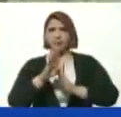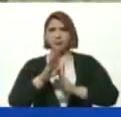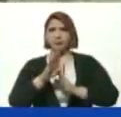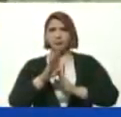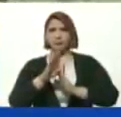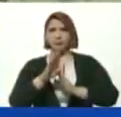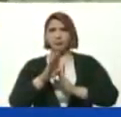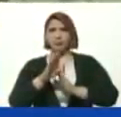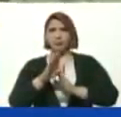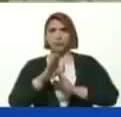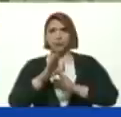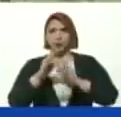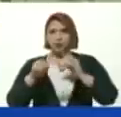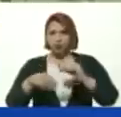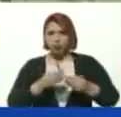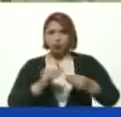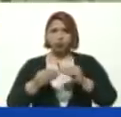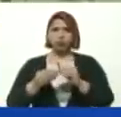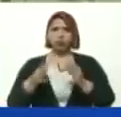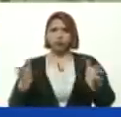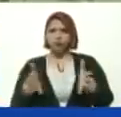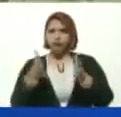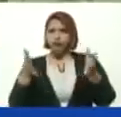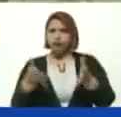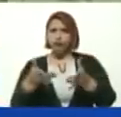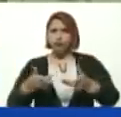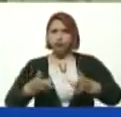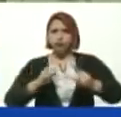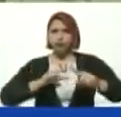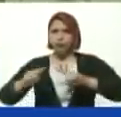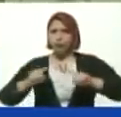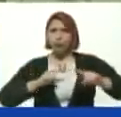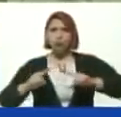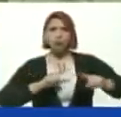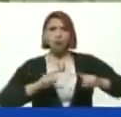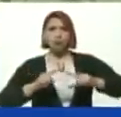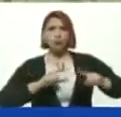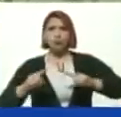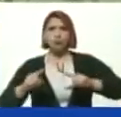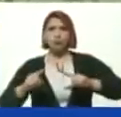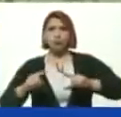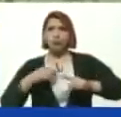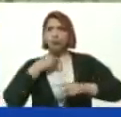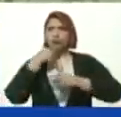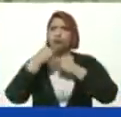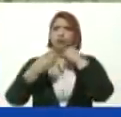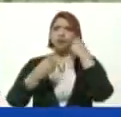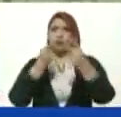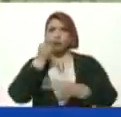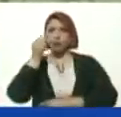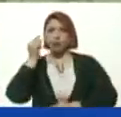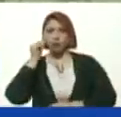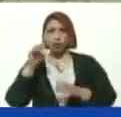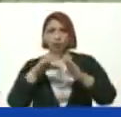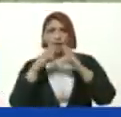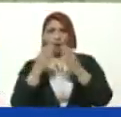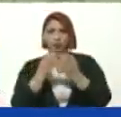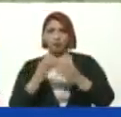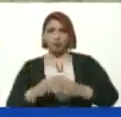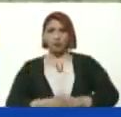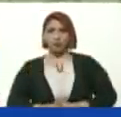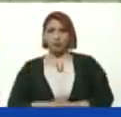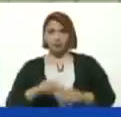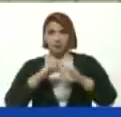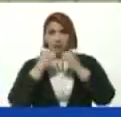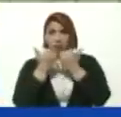reanimación En la reactivación De los delegados De clase De aula